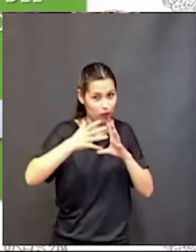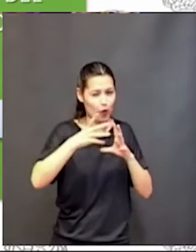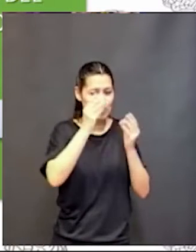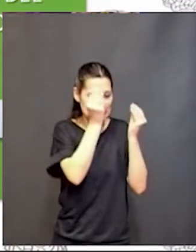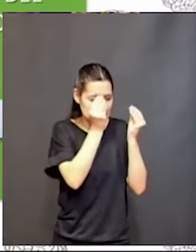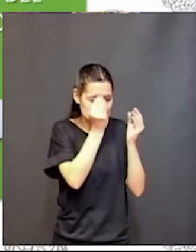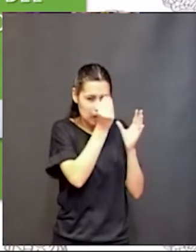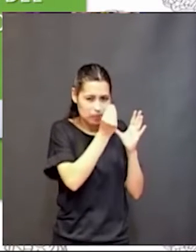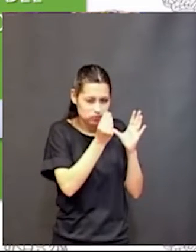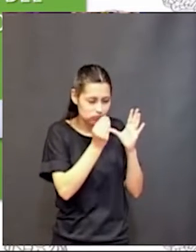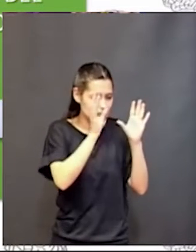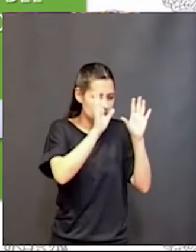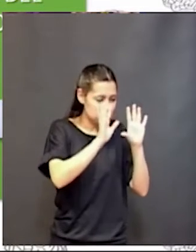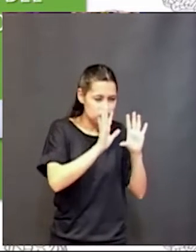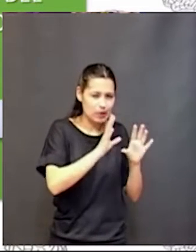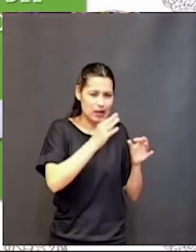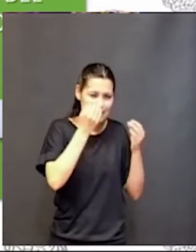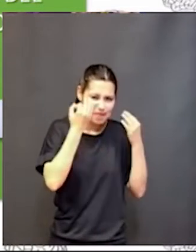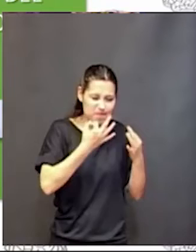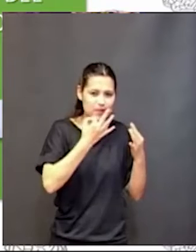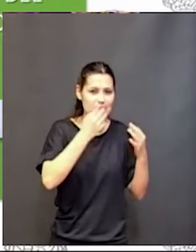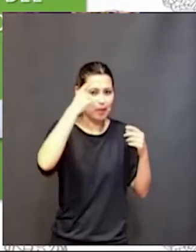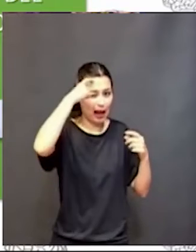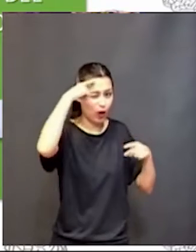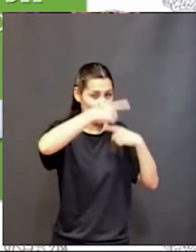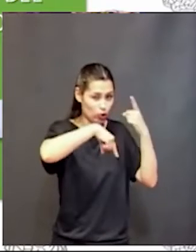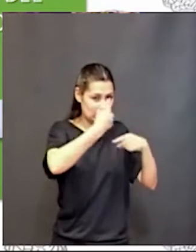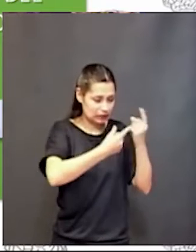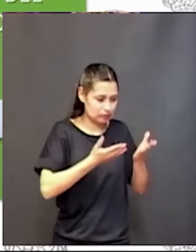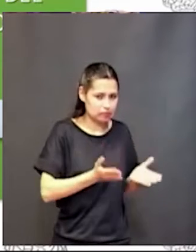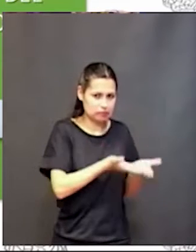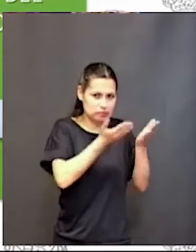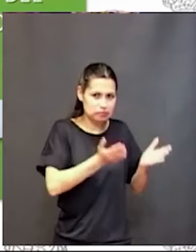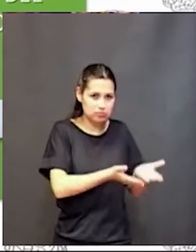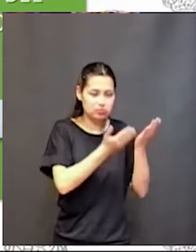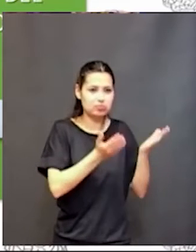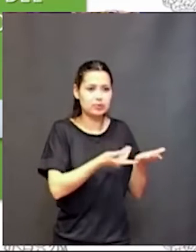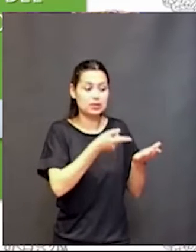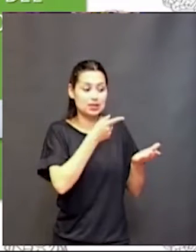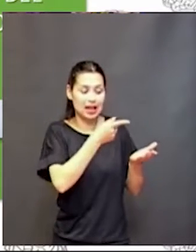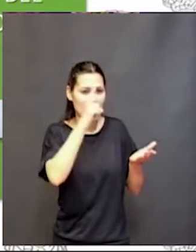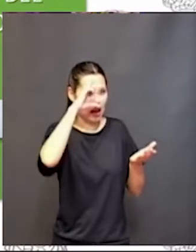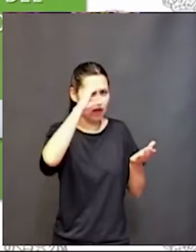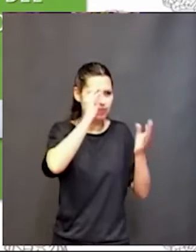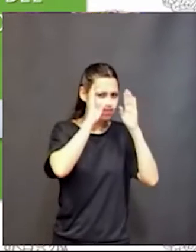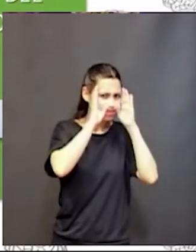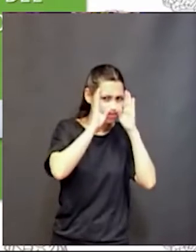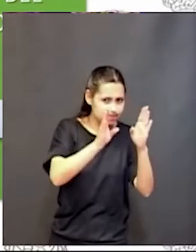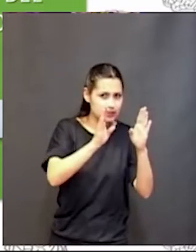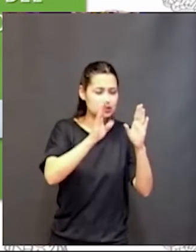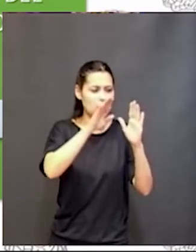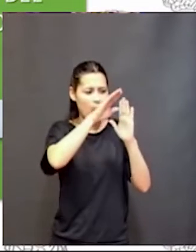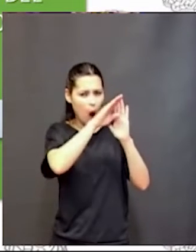en función del neurodesarrollo, estamos activando habilidades de atención que nos permiten focalizar en un estímulo ordenado,